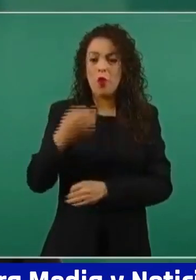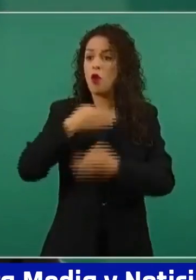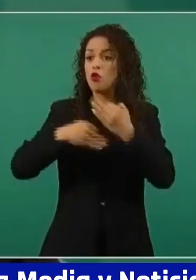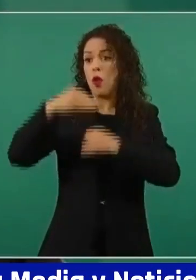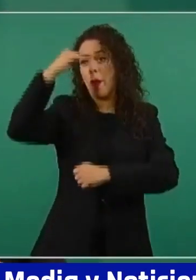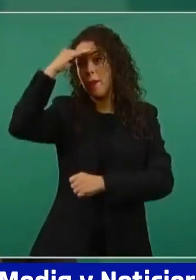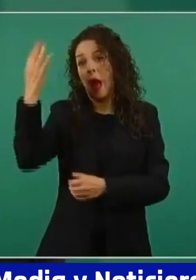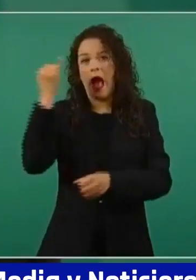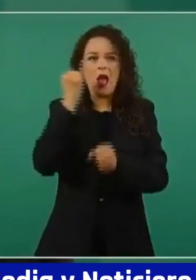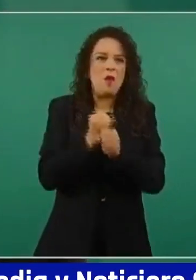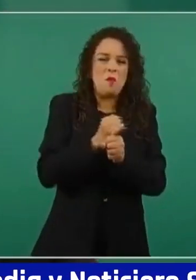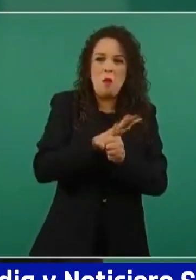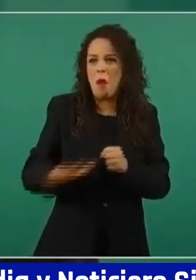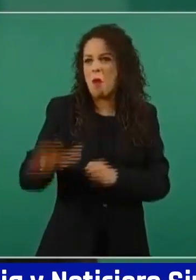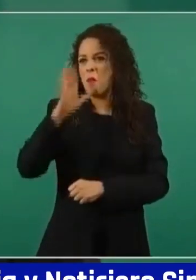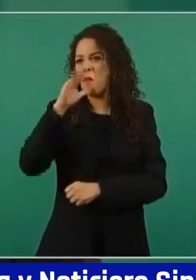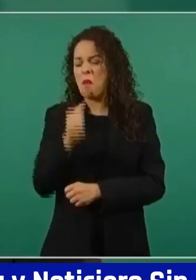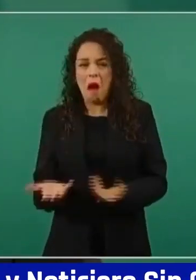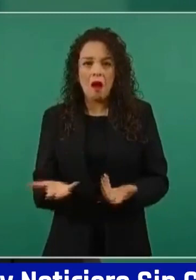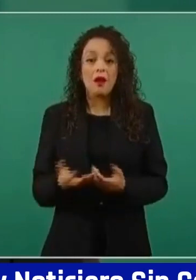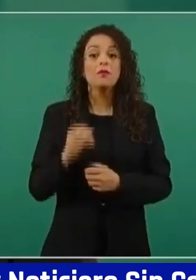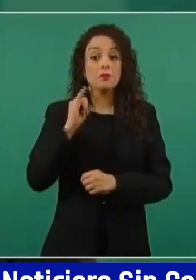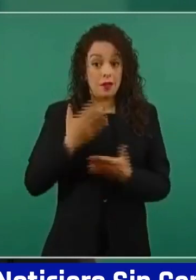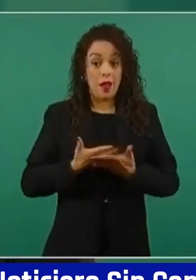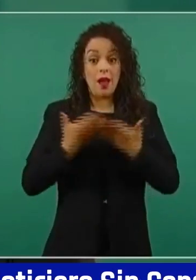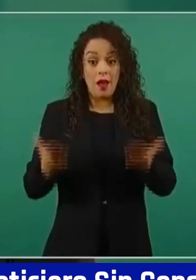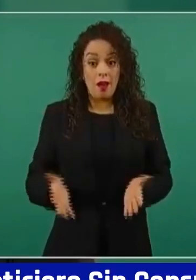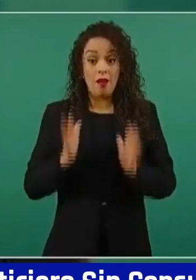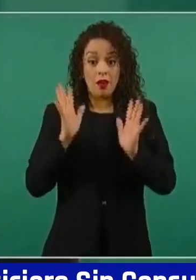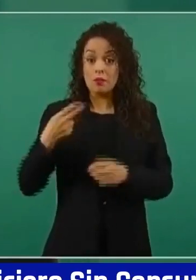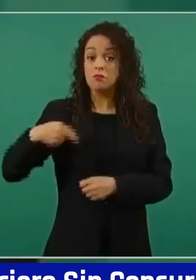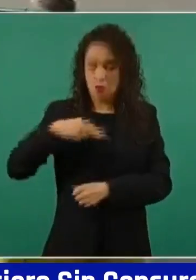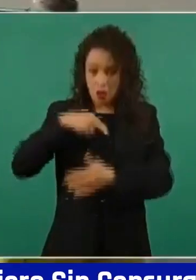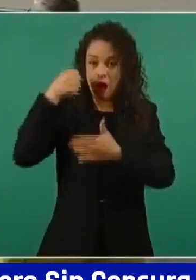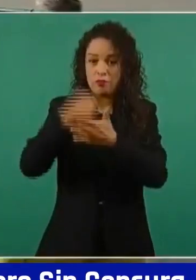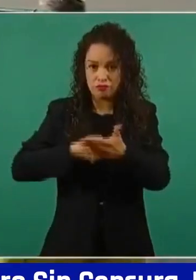imposible, pero ya se logramos. Que Persevera alcanza.